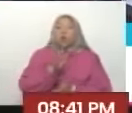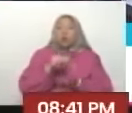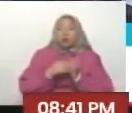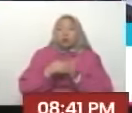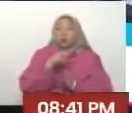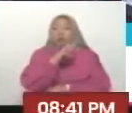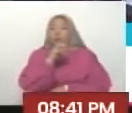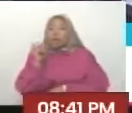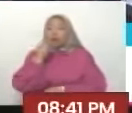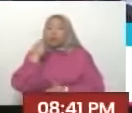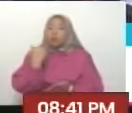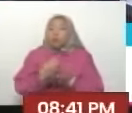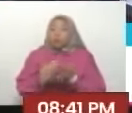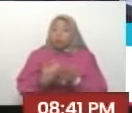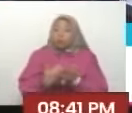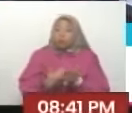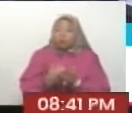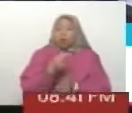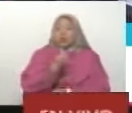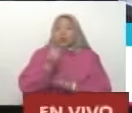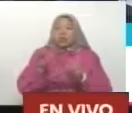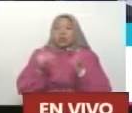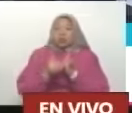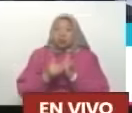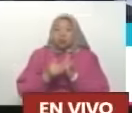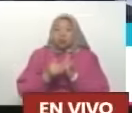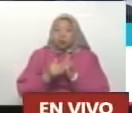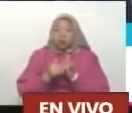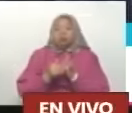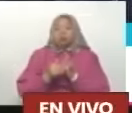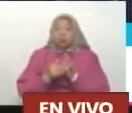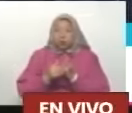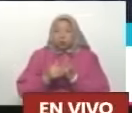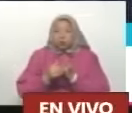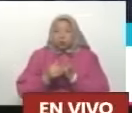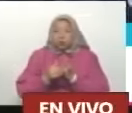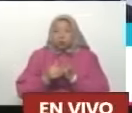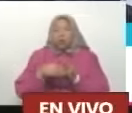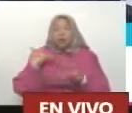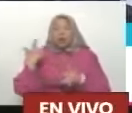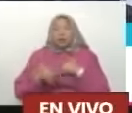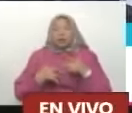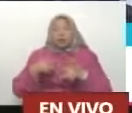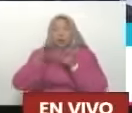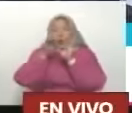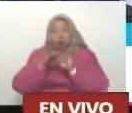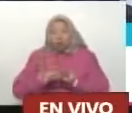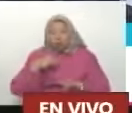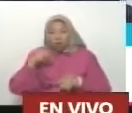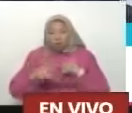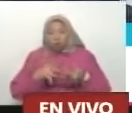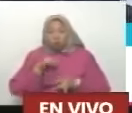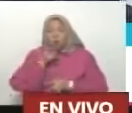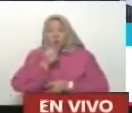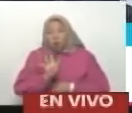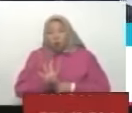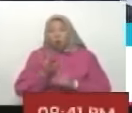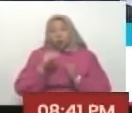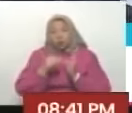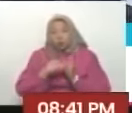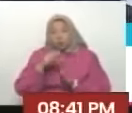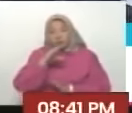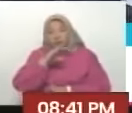ordenados 27.000 proyectos Es decir Ahora tenemos Una agenda concreta De acción En 4.500